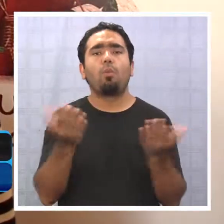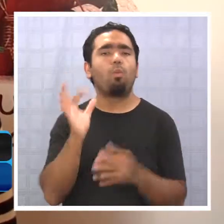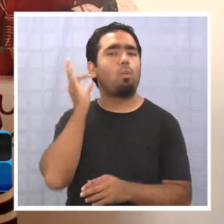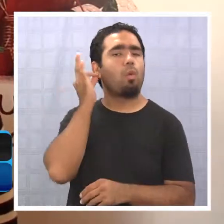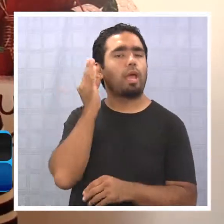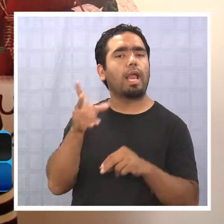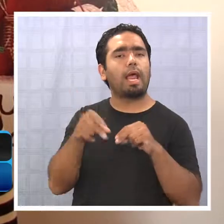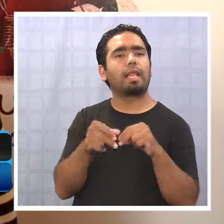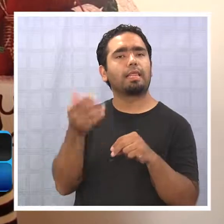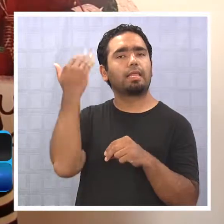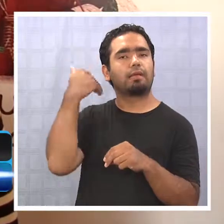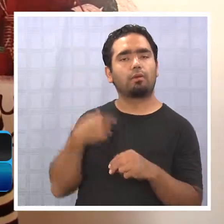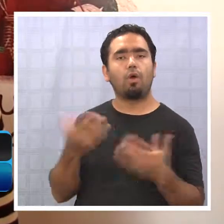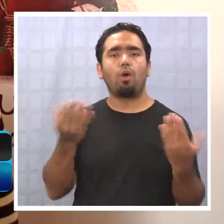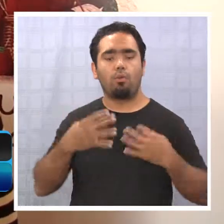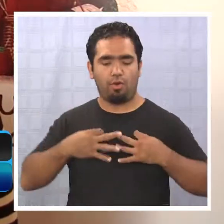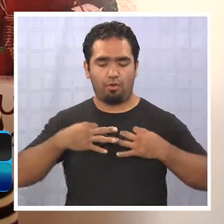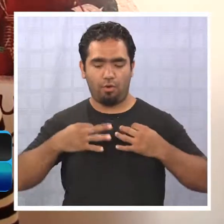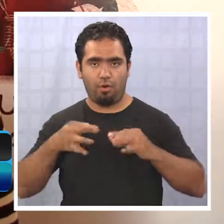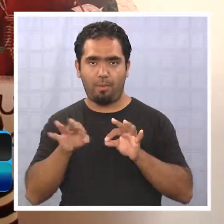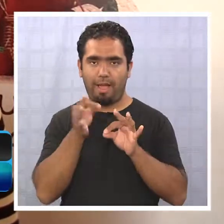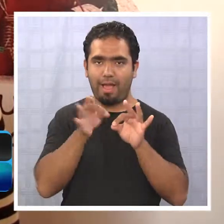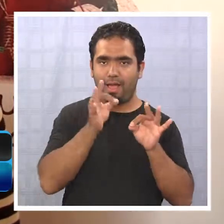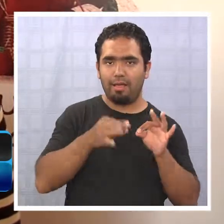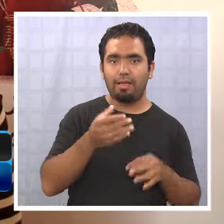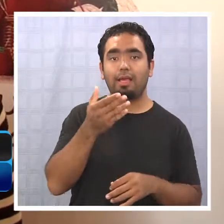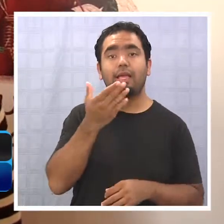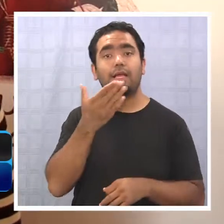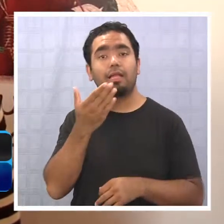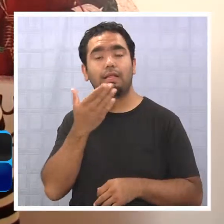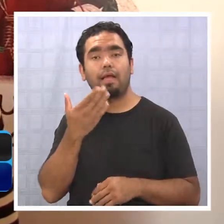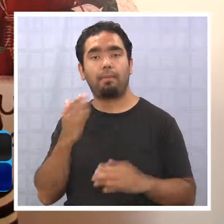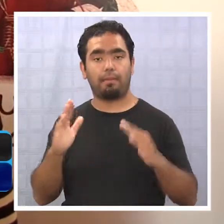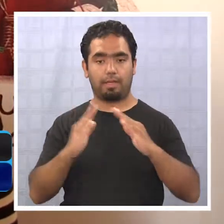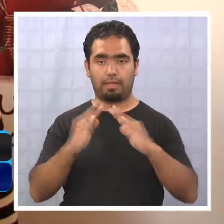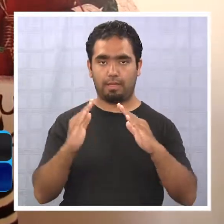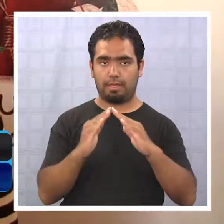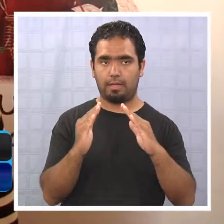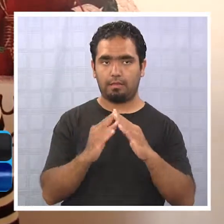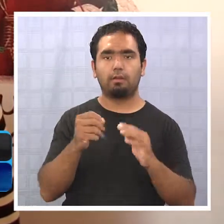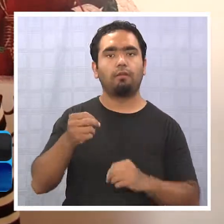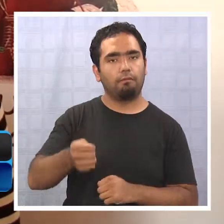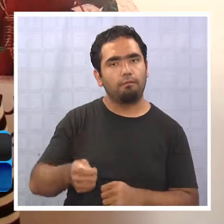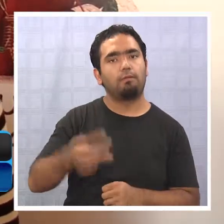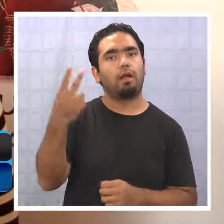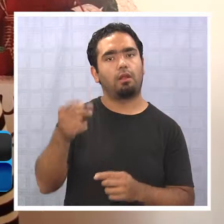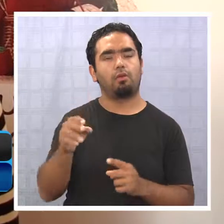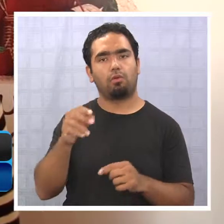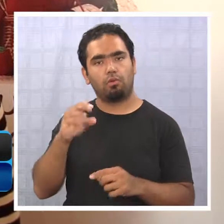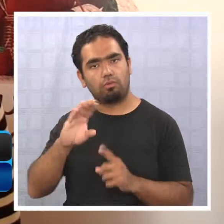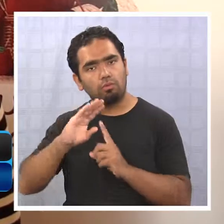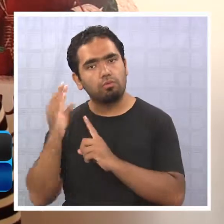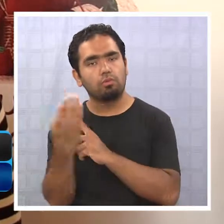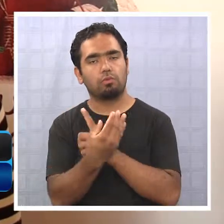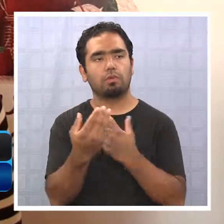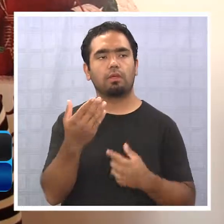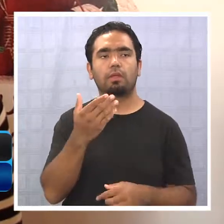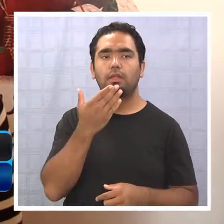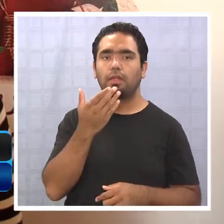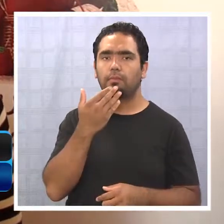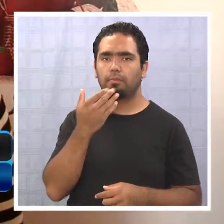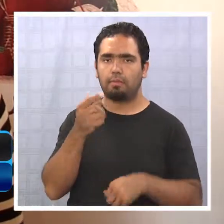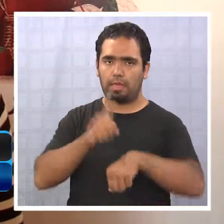todo lo que debía hacer la mujer de la Pampa, que era hacer su ropa, la de su familia y también relajar la casa, poniendo en valor lo que es la cultura